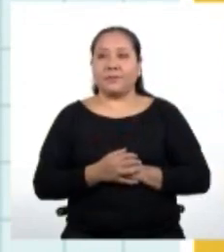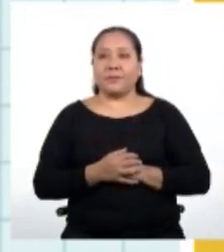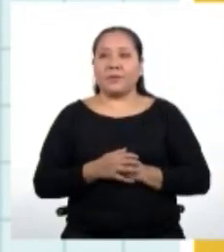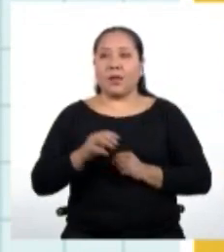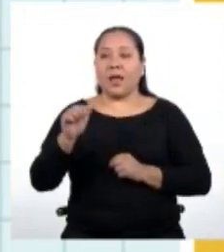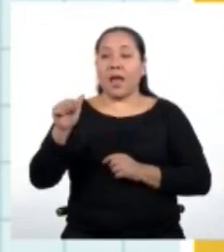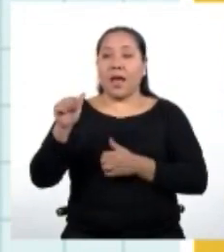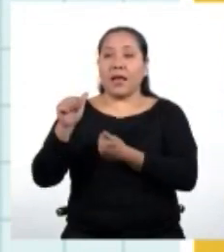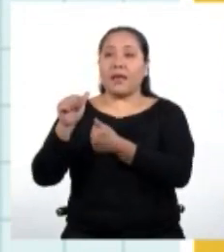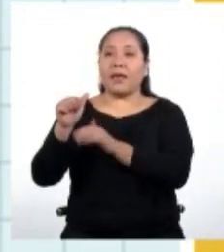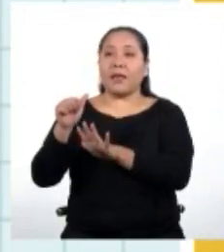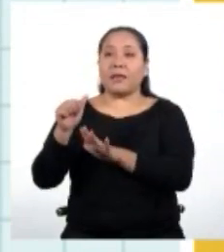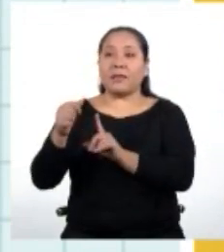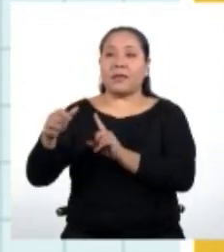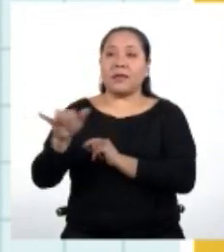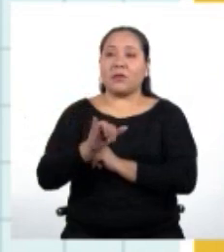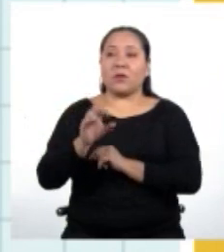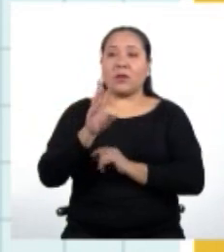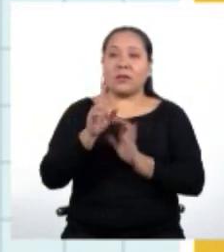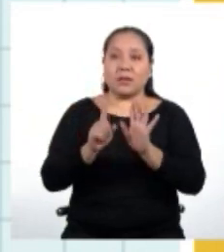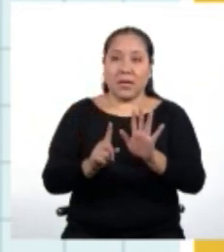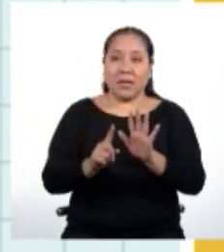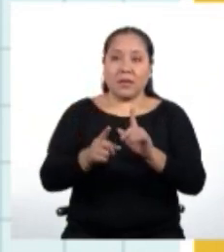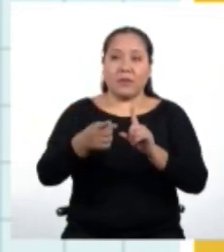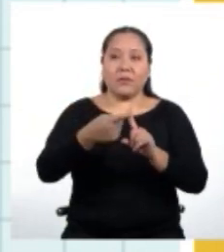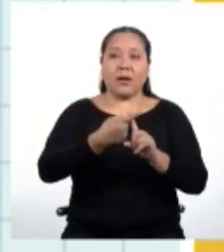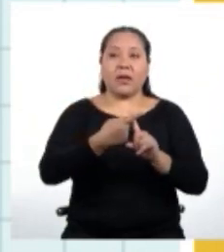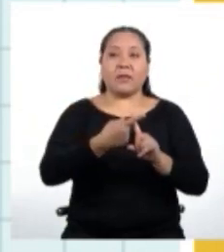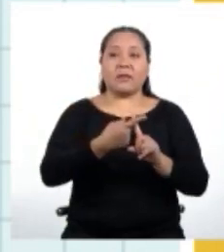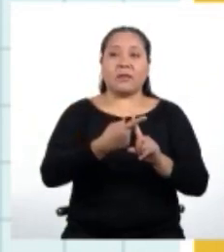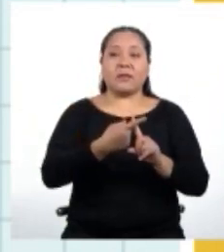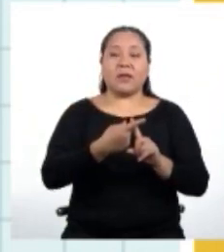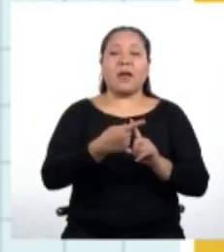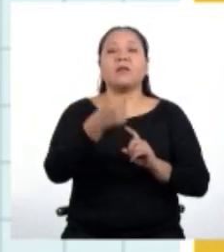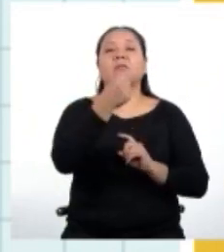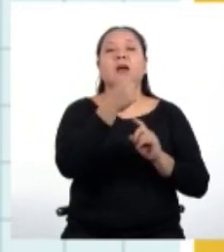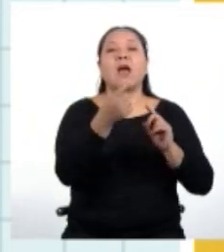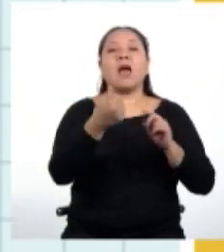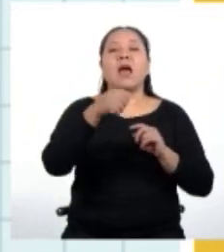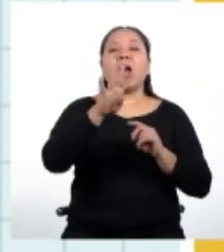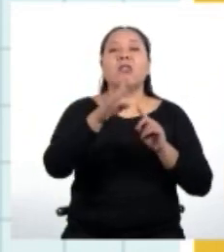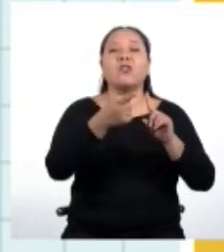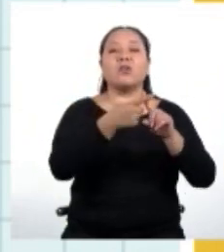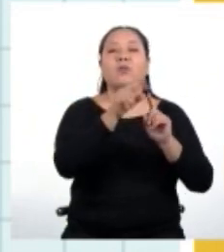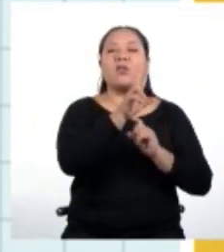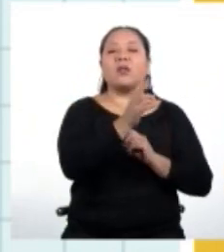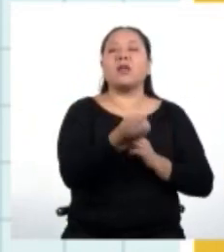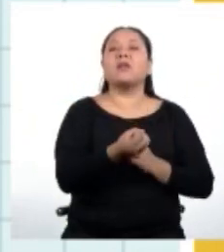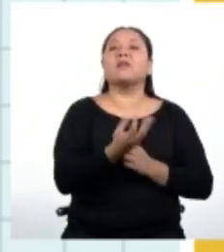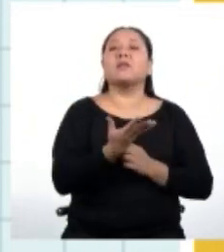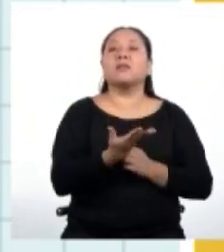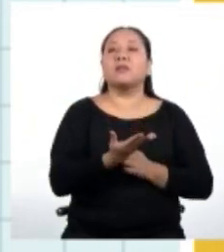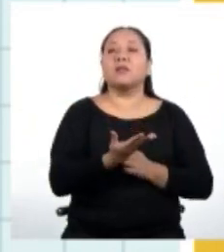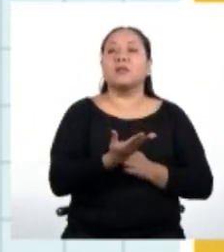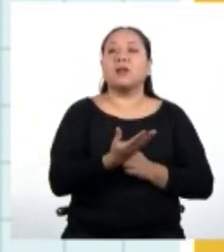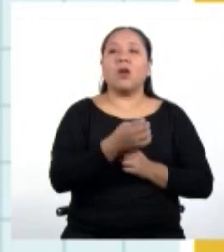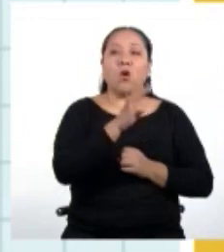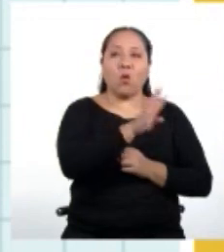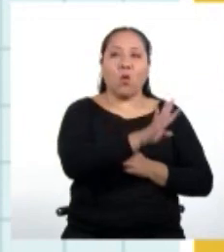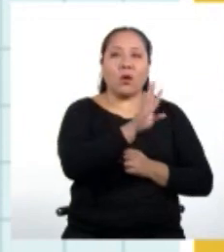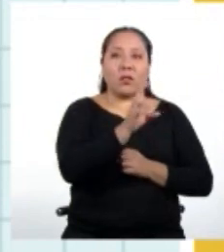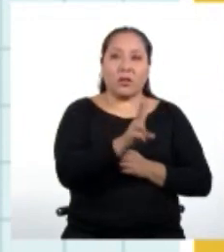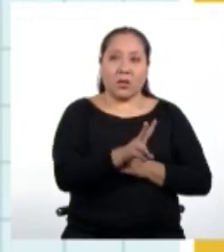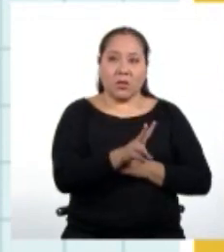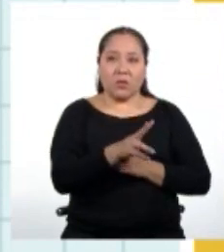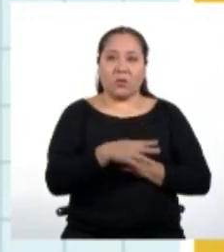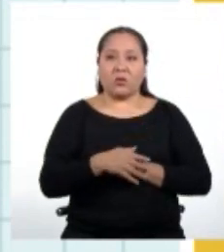El término 15 es igual a 6, más el producto de 14 por 3, que es 42.